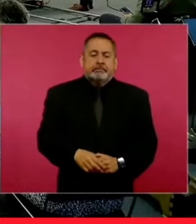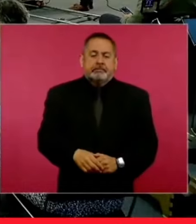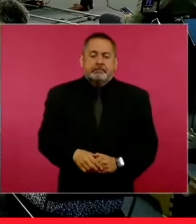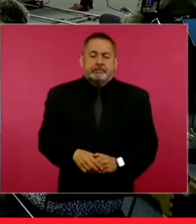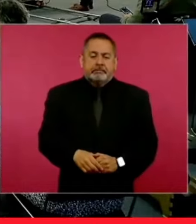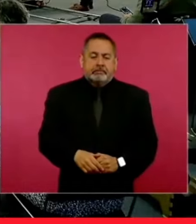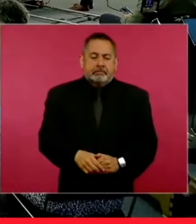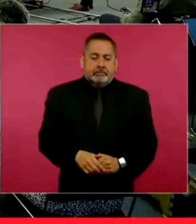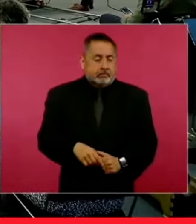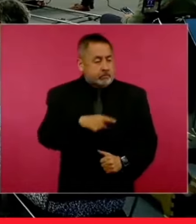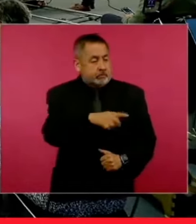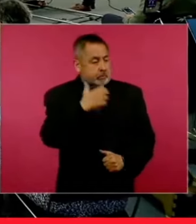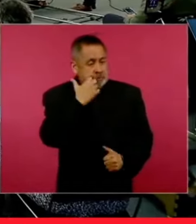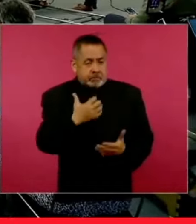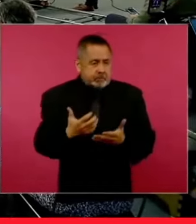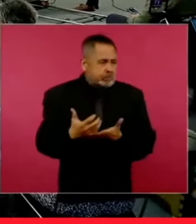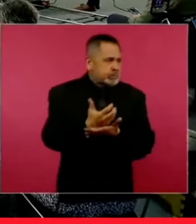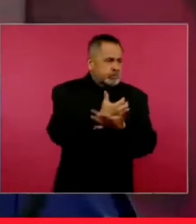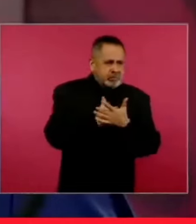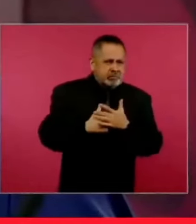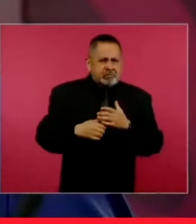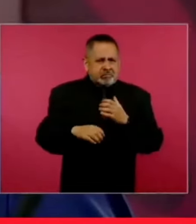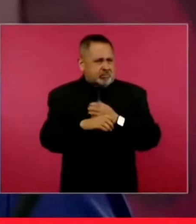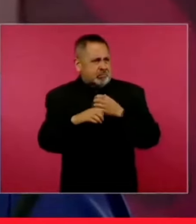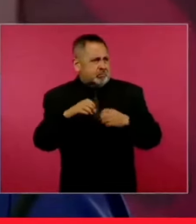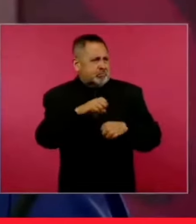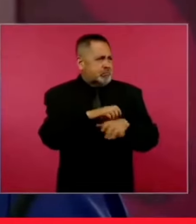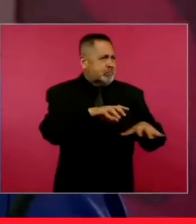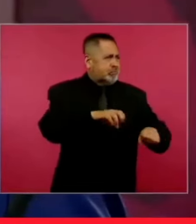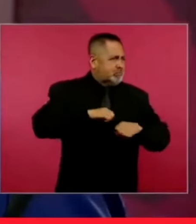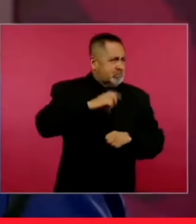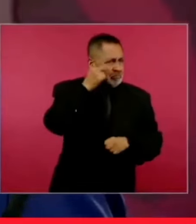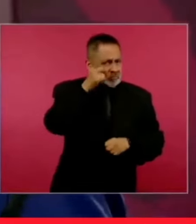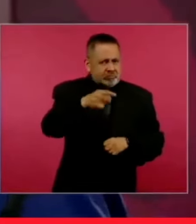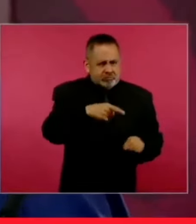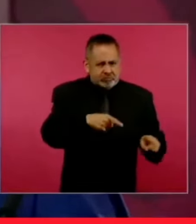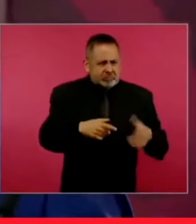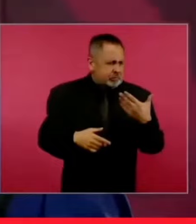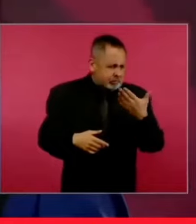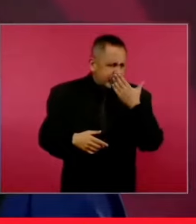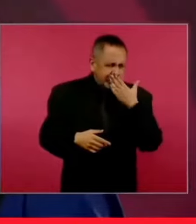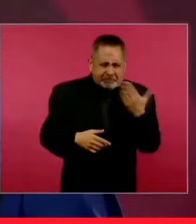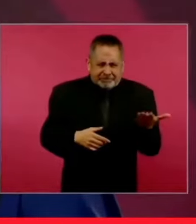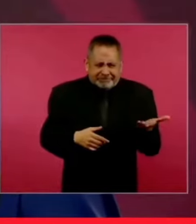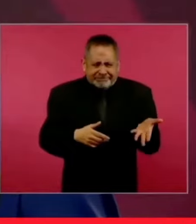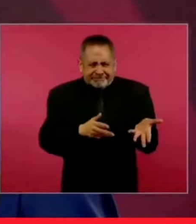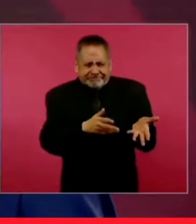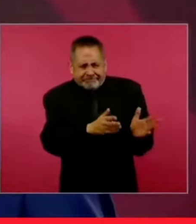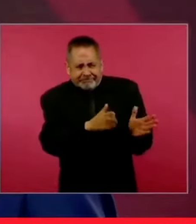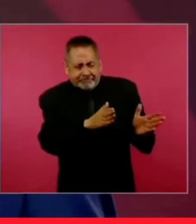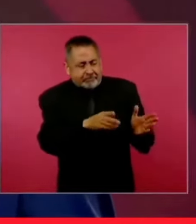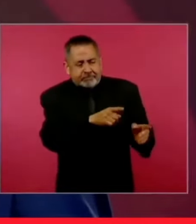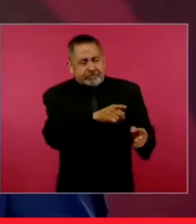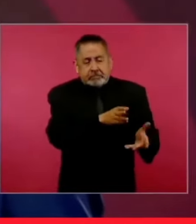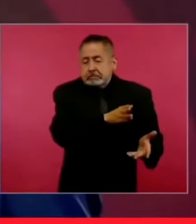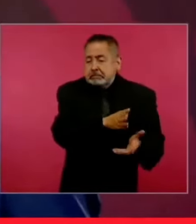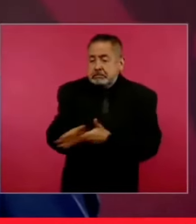poseer, acumular bienes materiales, pero que no se meta